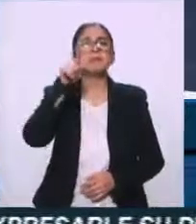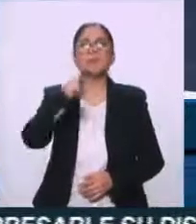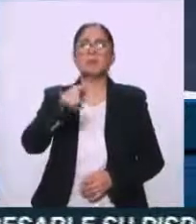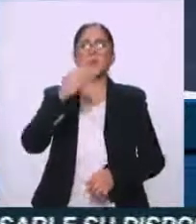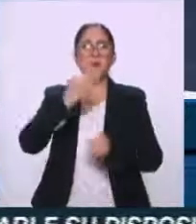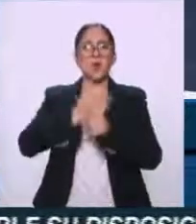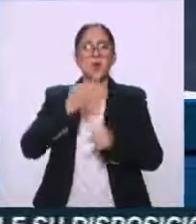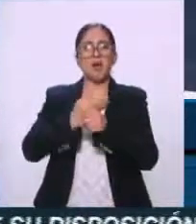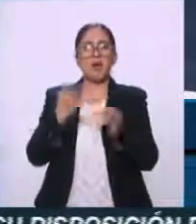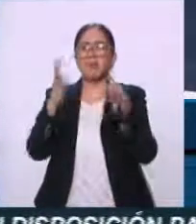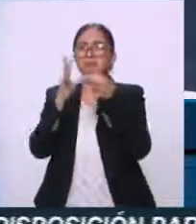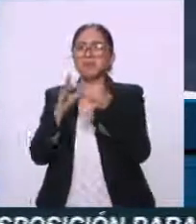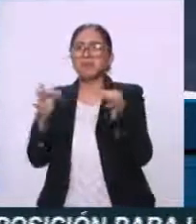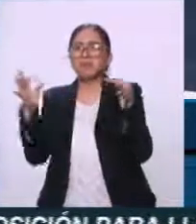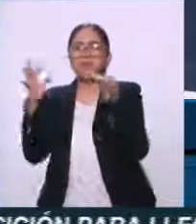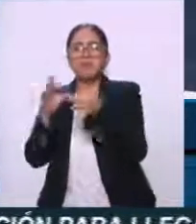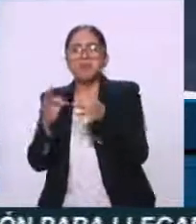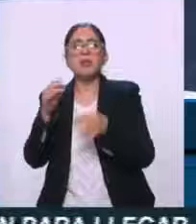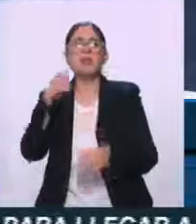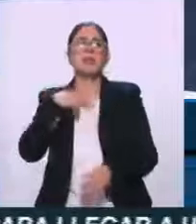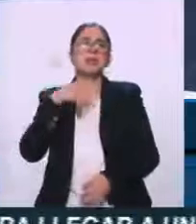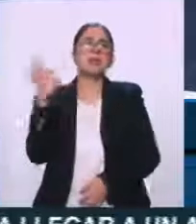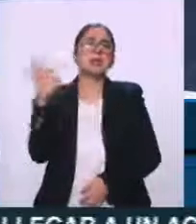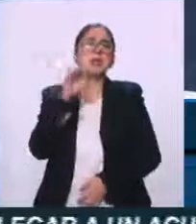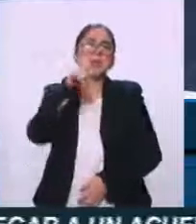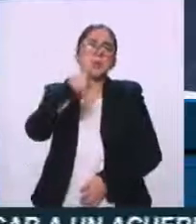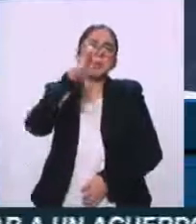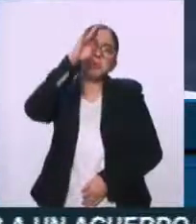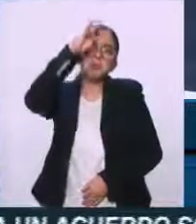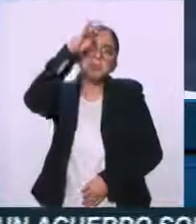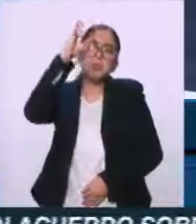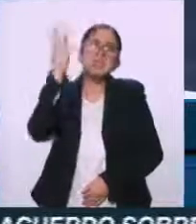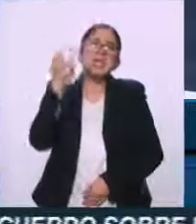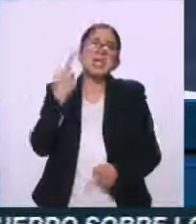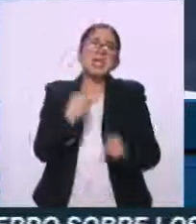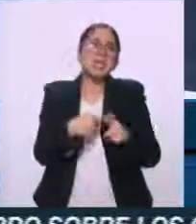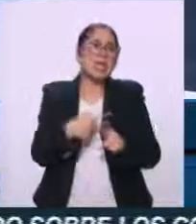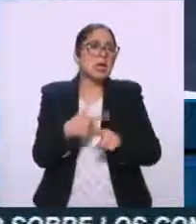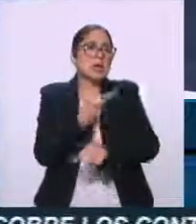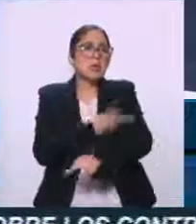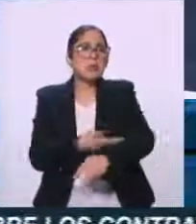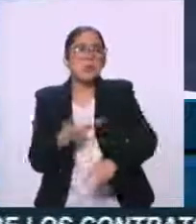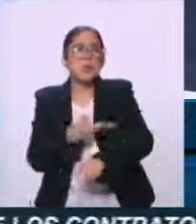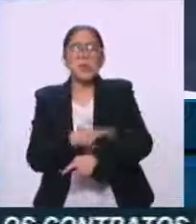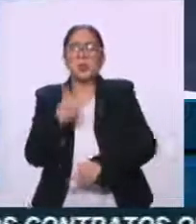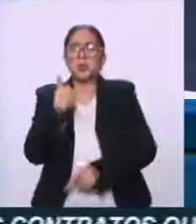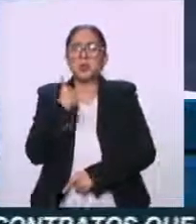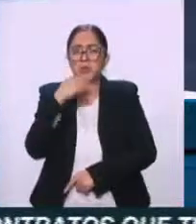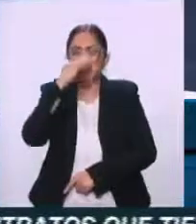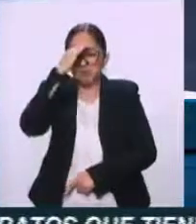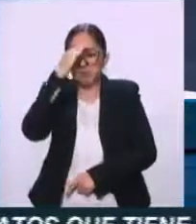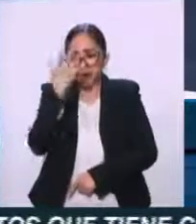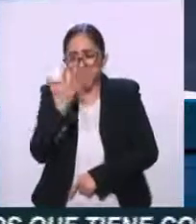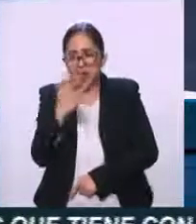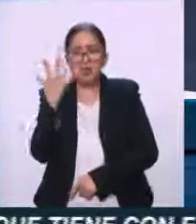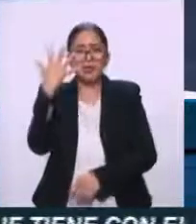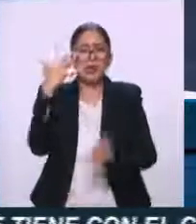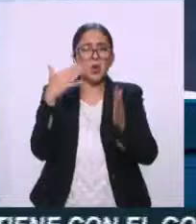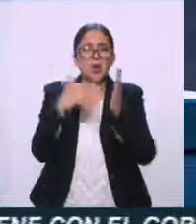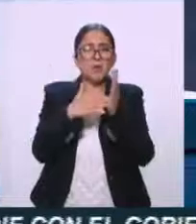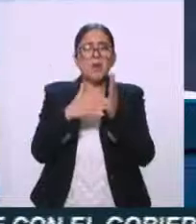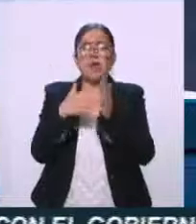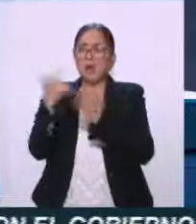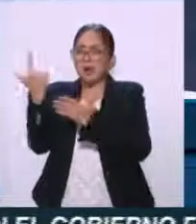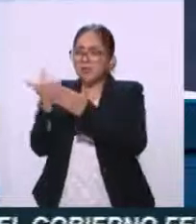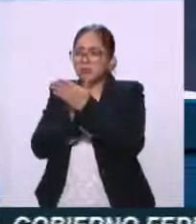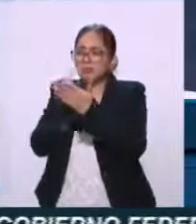mencionas. Hay que preguntarse, pues, ¿quién puede financiar algo así? Yo estaba contando más de 5 mil cuentas que organizaron estos training topics